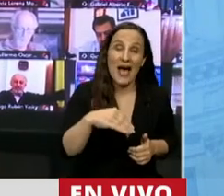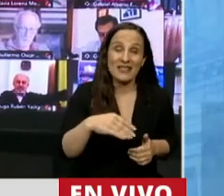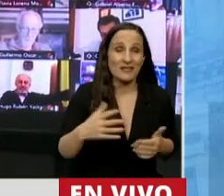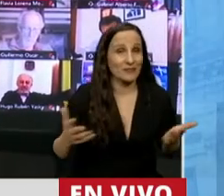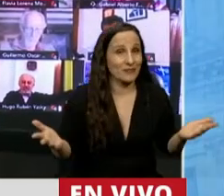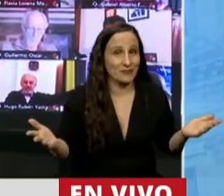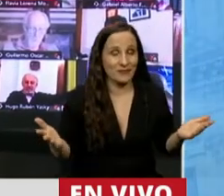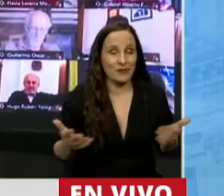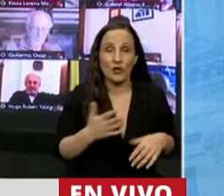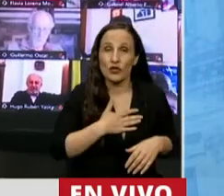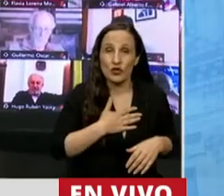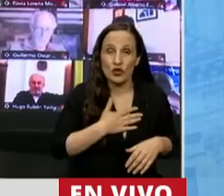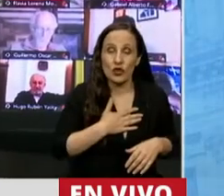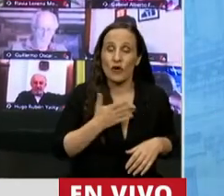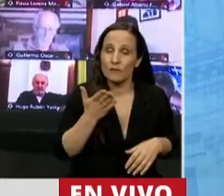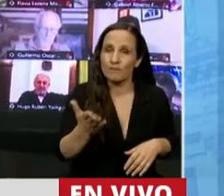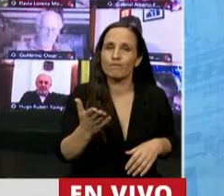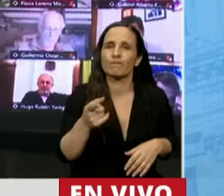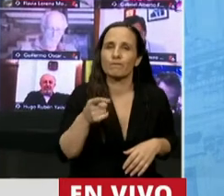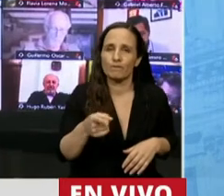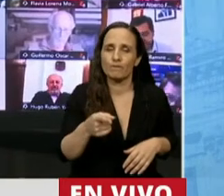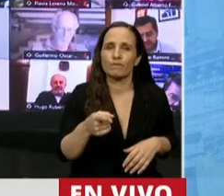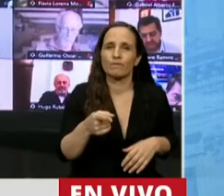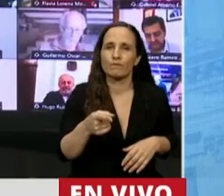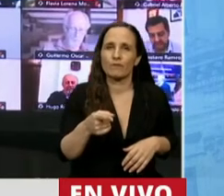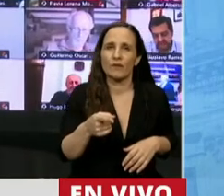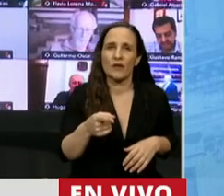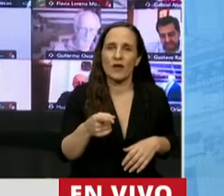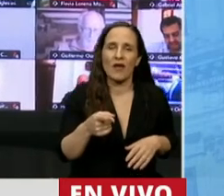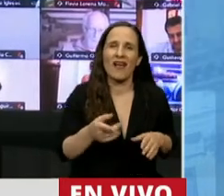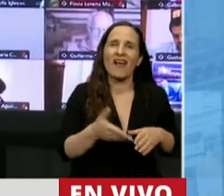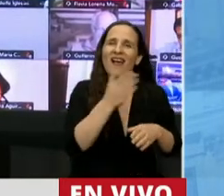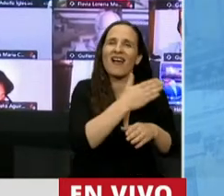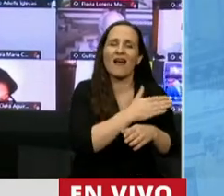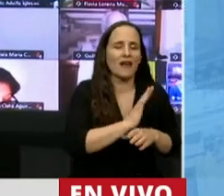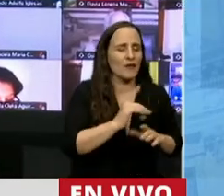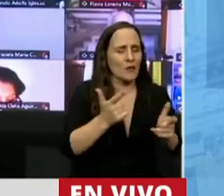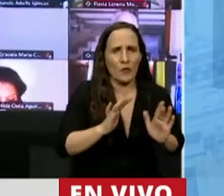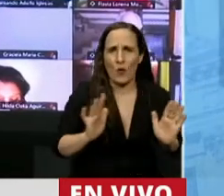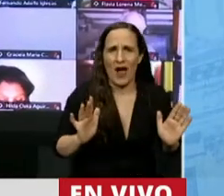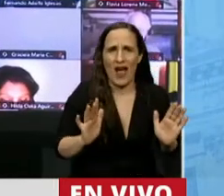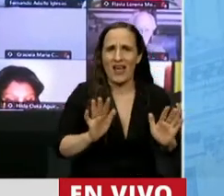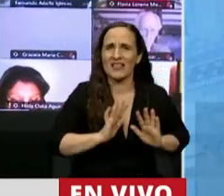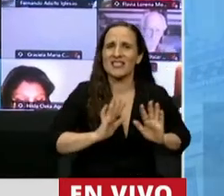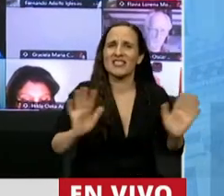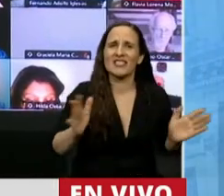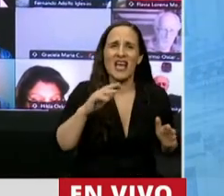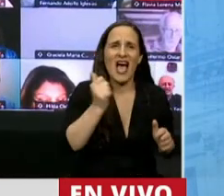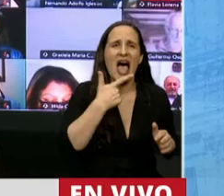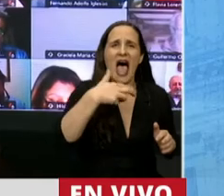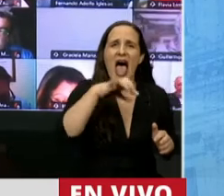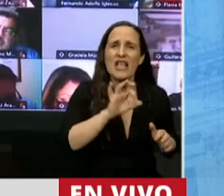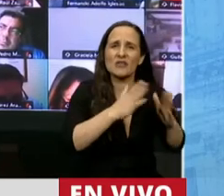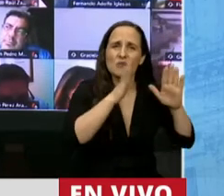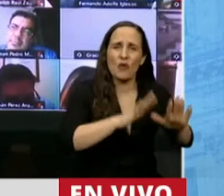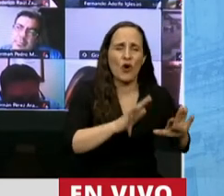Señor Presidente, yo suscribo. Ningún antecedente es válido porque no hay más aislamiento social obligatorio.